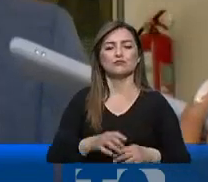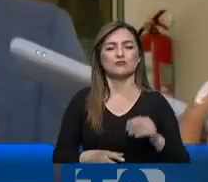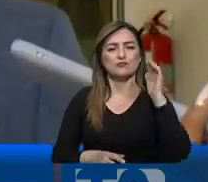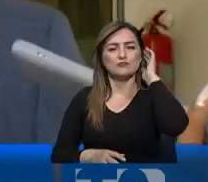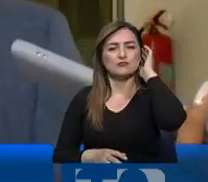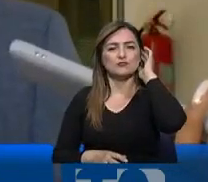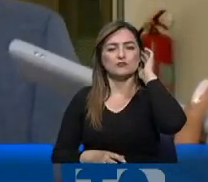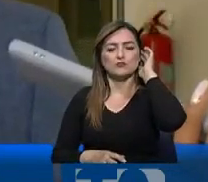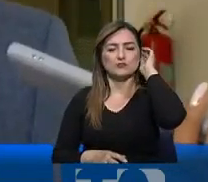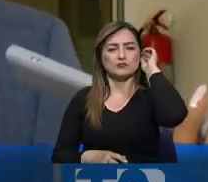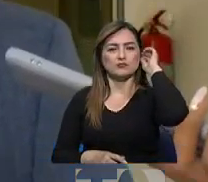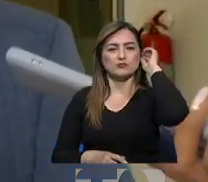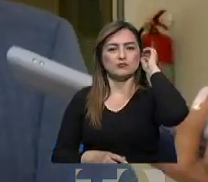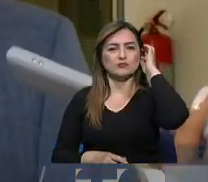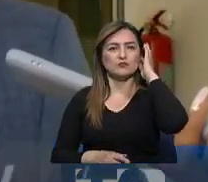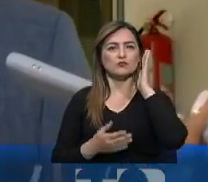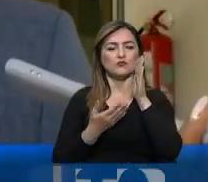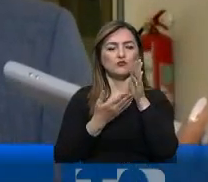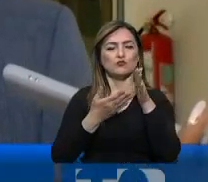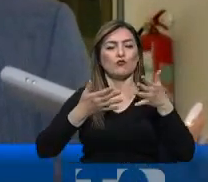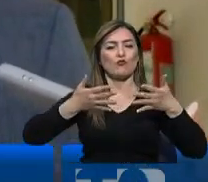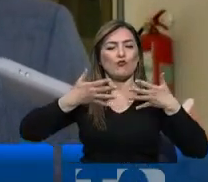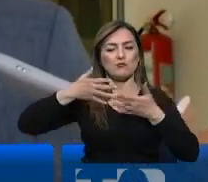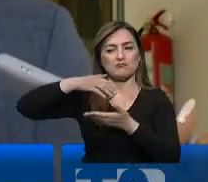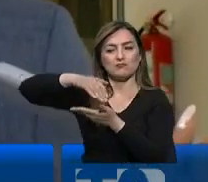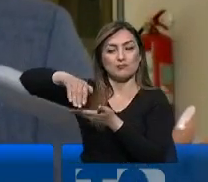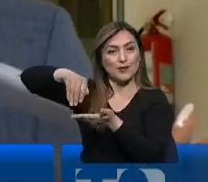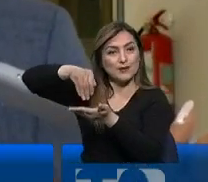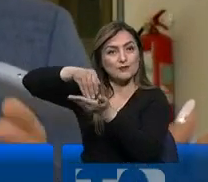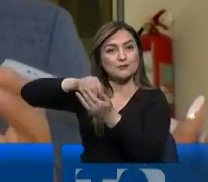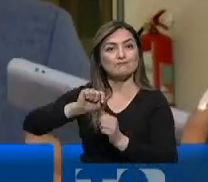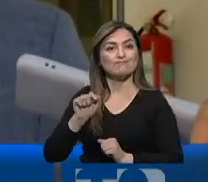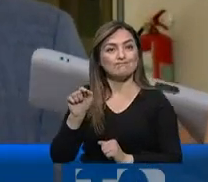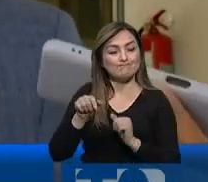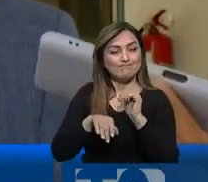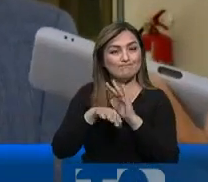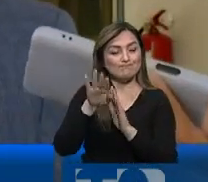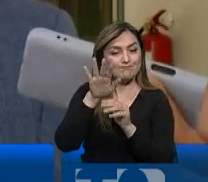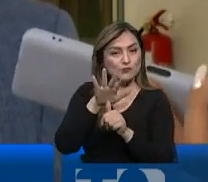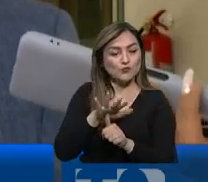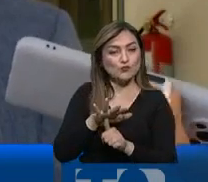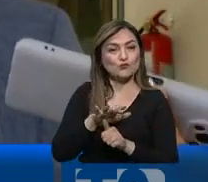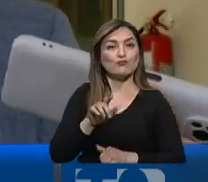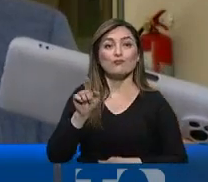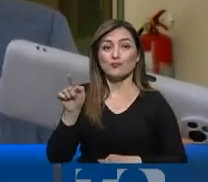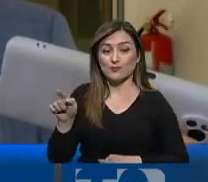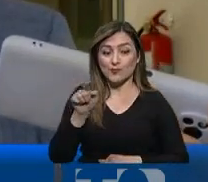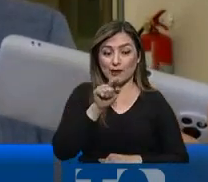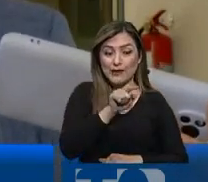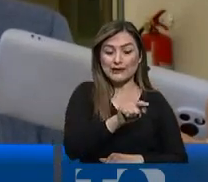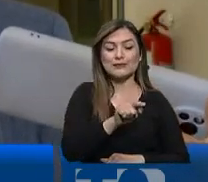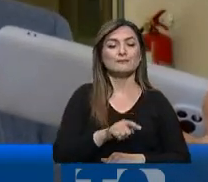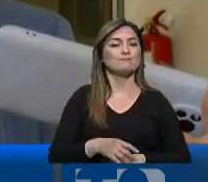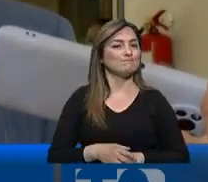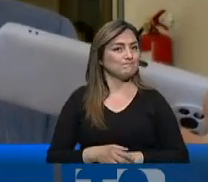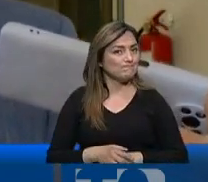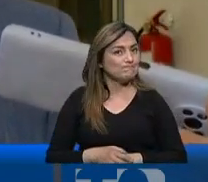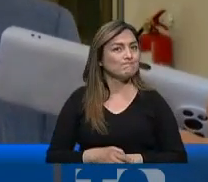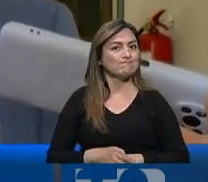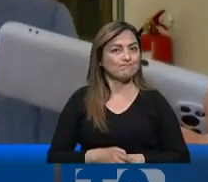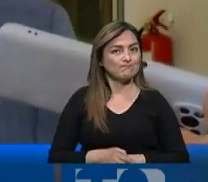En el caso ahora de Guayaquil o de Manaví, en donde tenemos más presión, entonces ahí es donde vamos a tener que